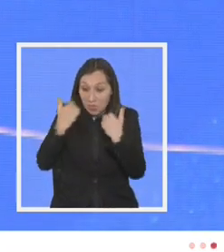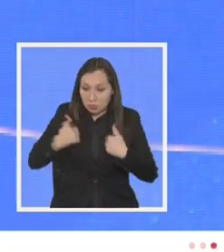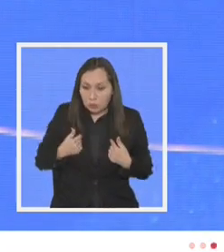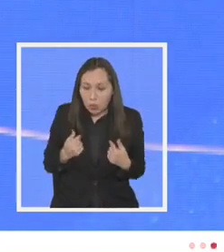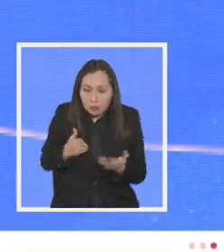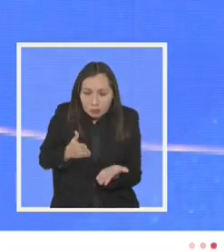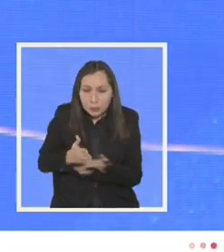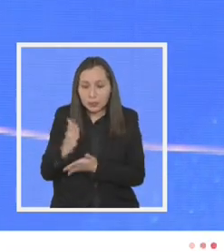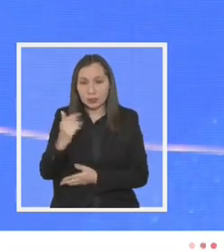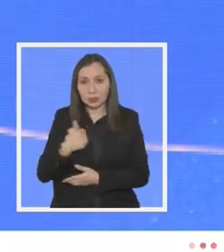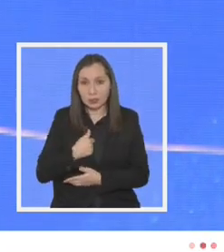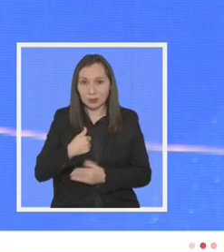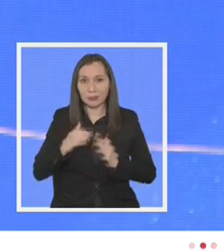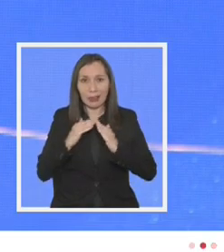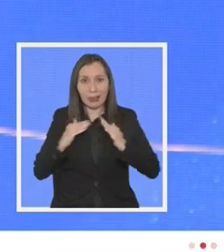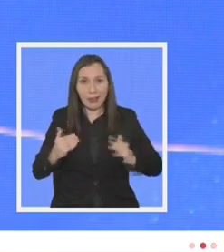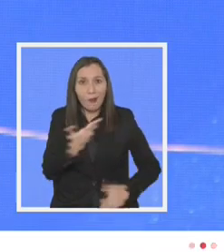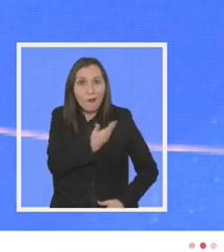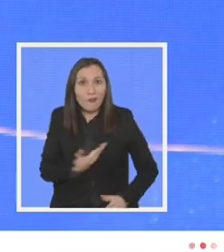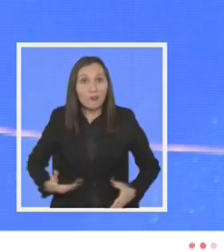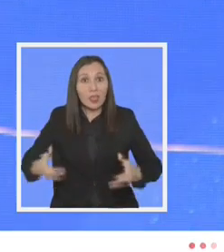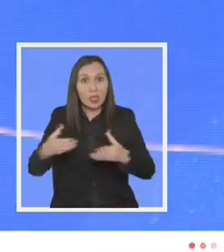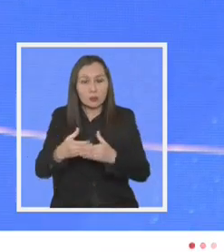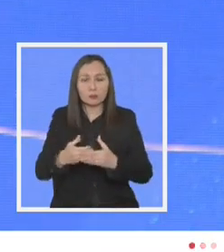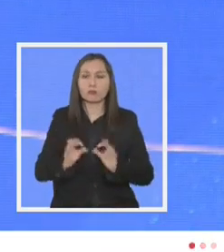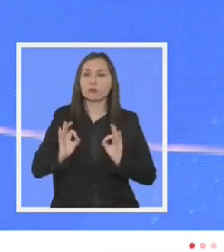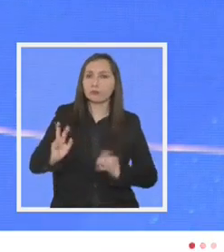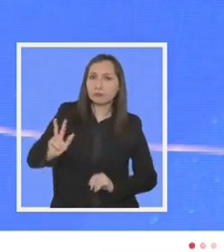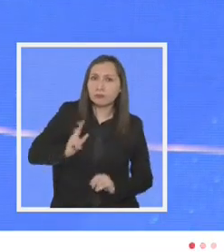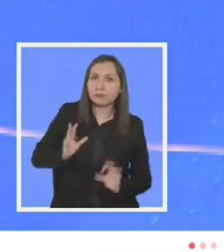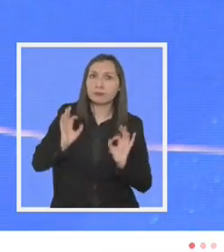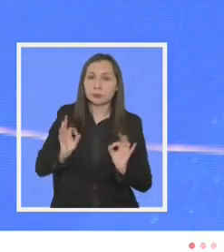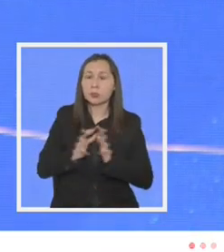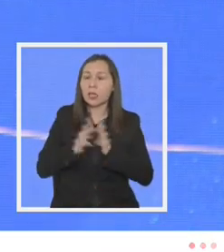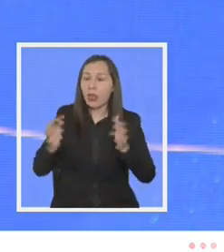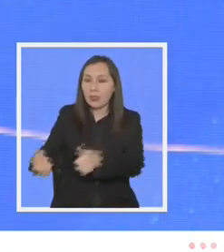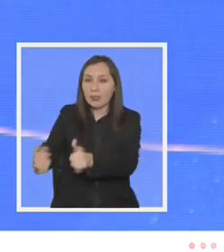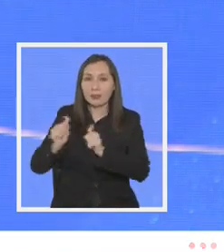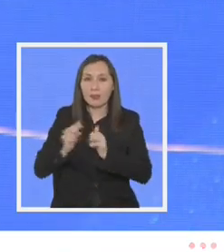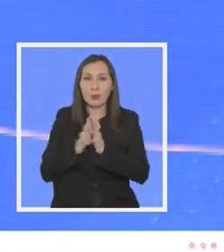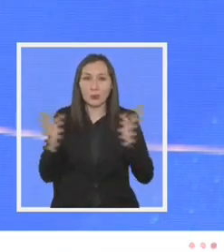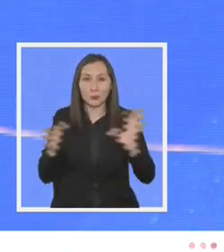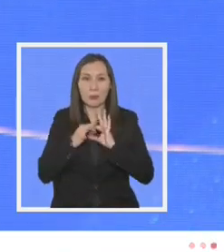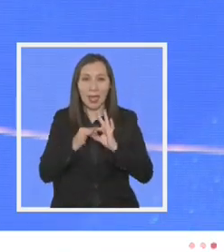partiendo por casa por el gobierno estemos a la altura de este tremendo desafío muchísimas gracias